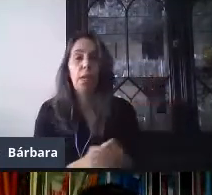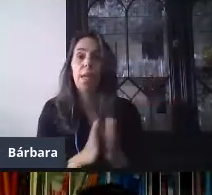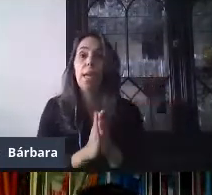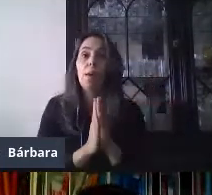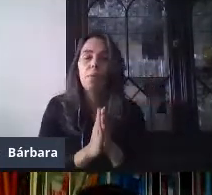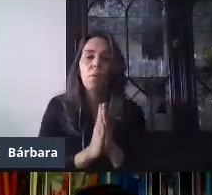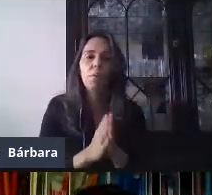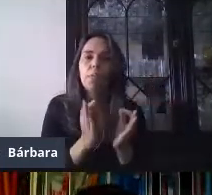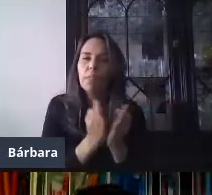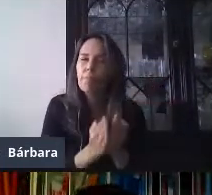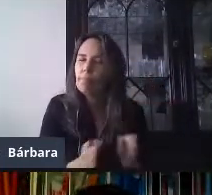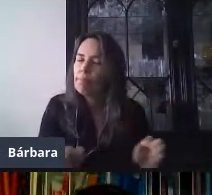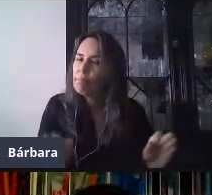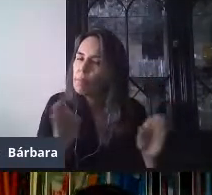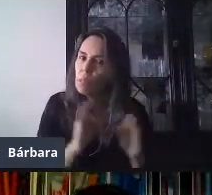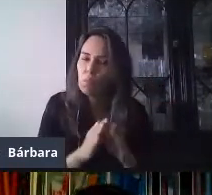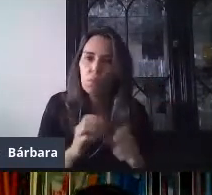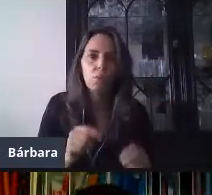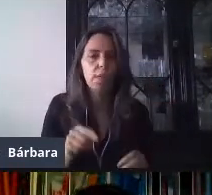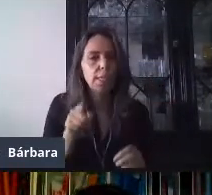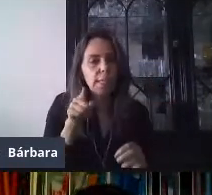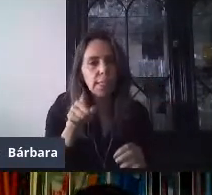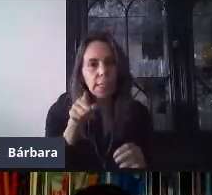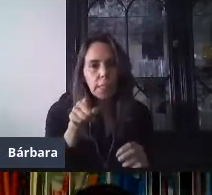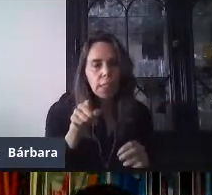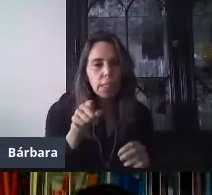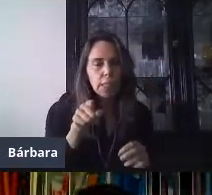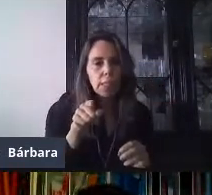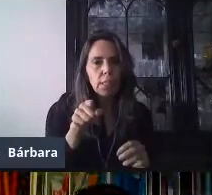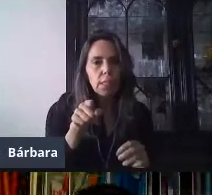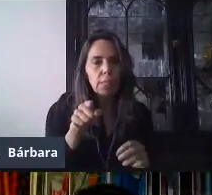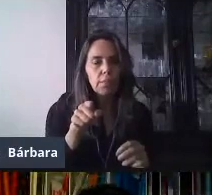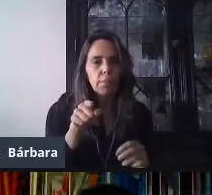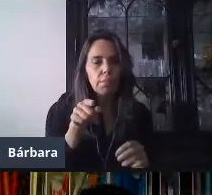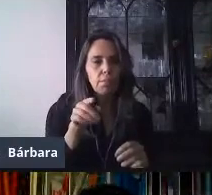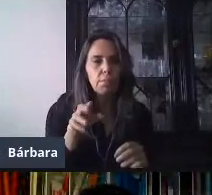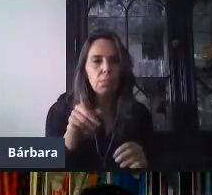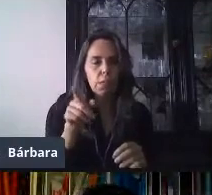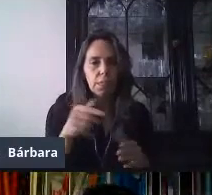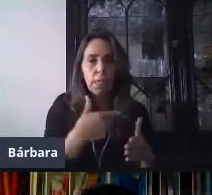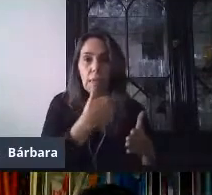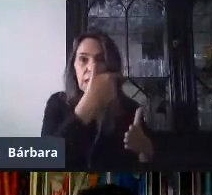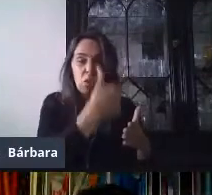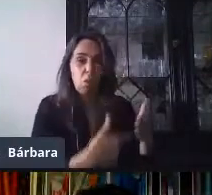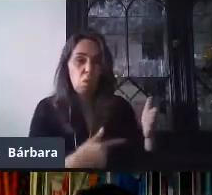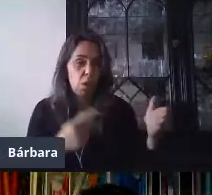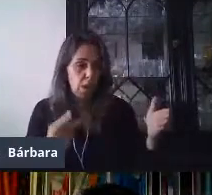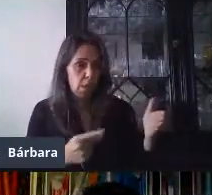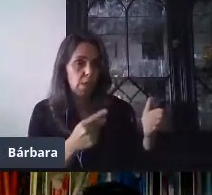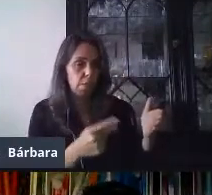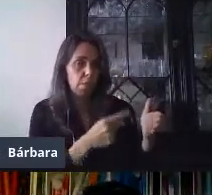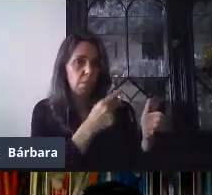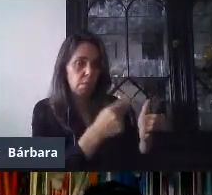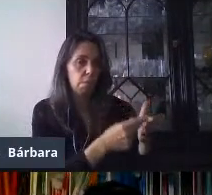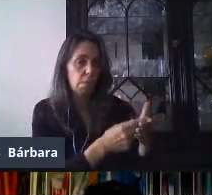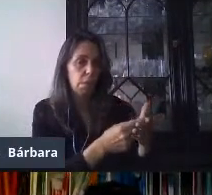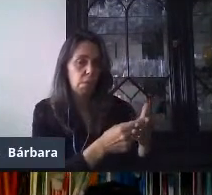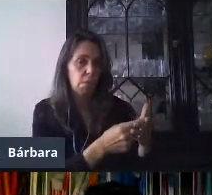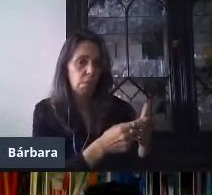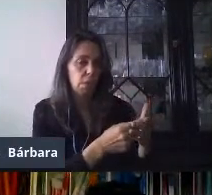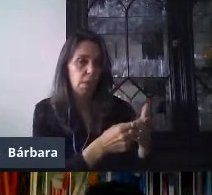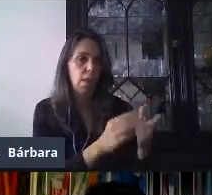destinando el diseño de este formulario a que sea un cuestionario, pues, obviamente, tengo que hacerlo, que todas las preguntas sean